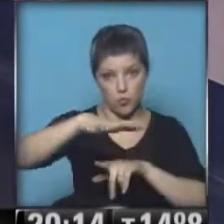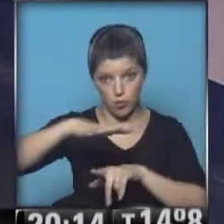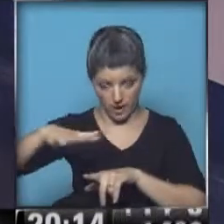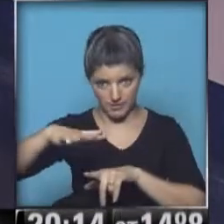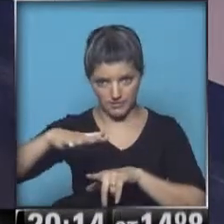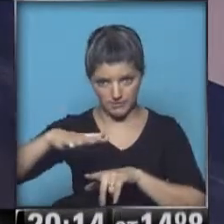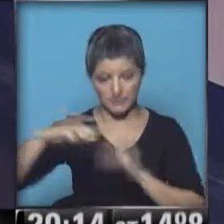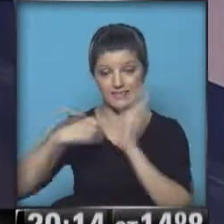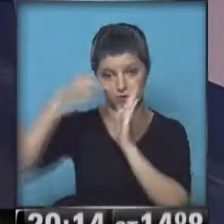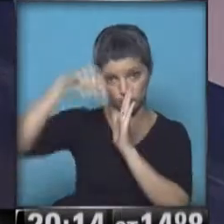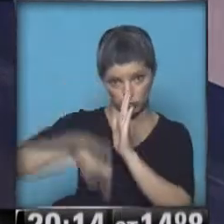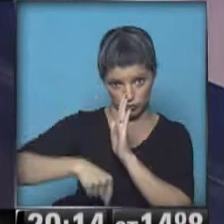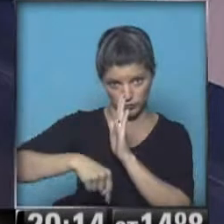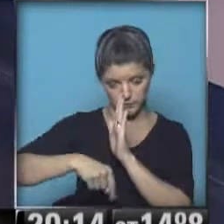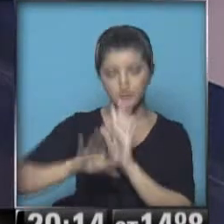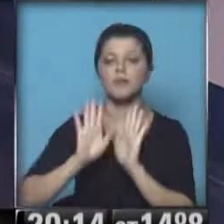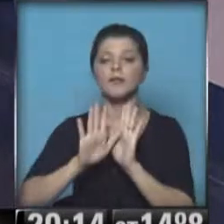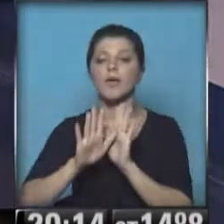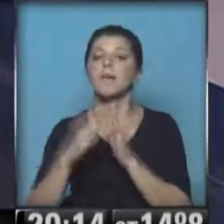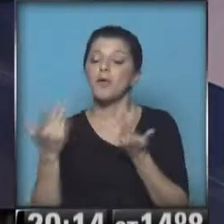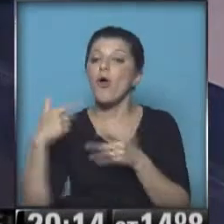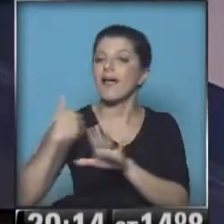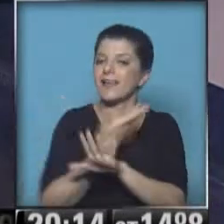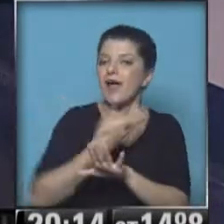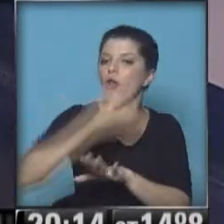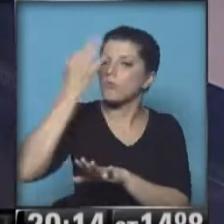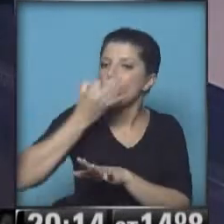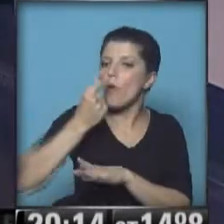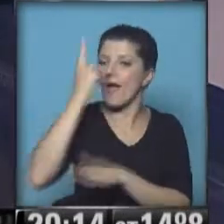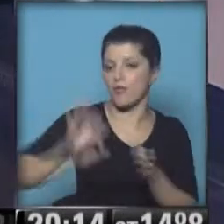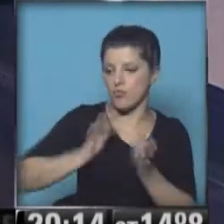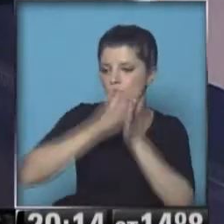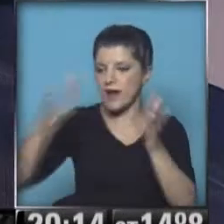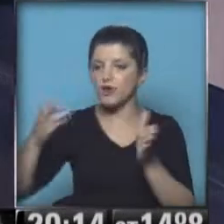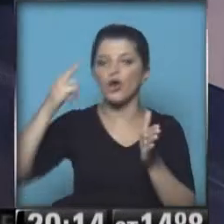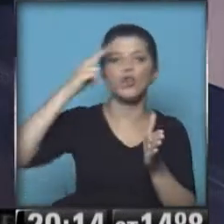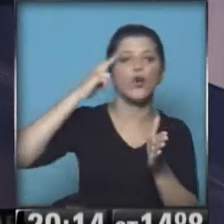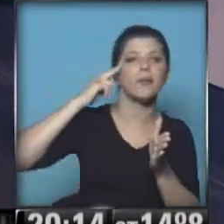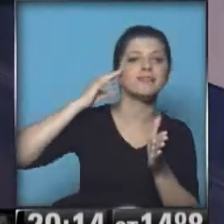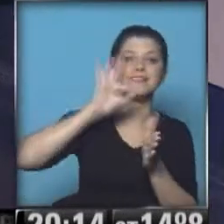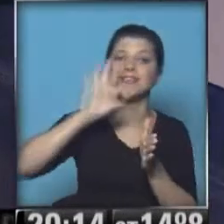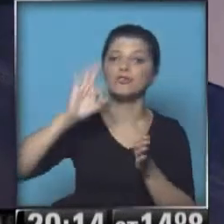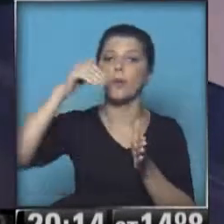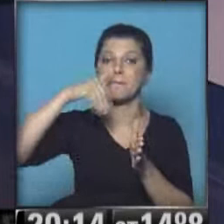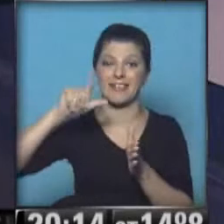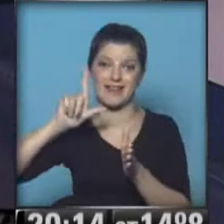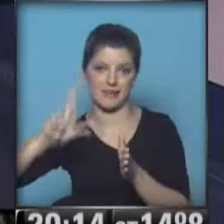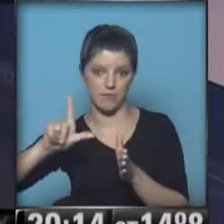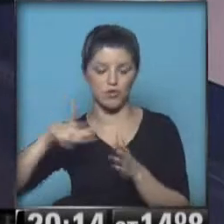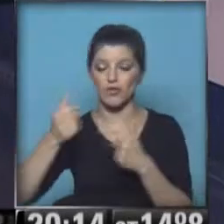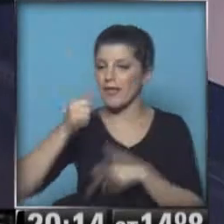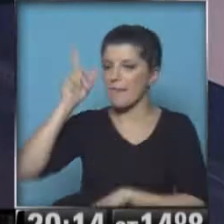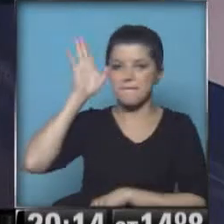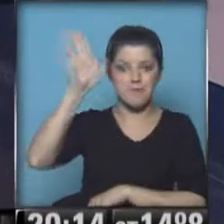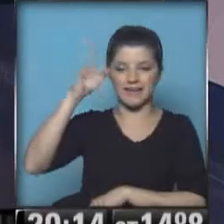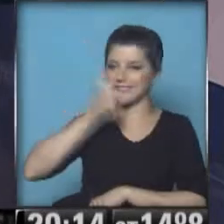humedad del centro y sur de la provincia de Buenos Aires, cuando lo normal, en el año, el promedio anual es de 900 milímetros. Tanto exceso de agua generó,